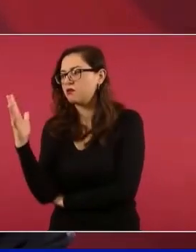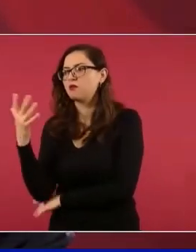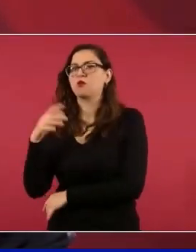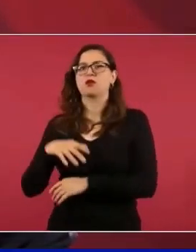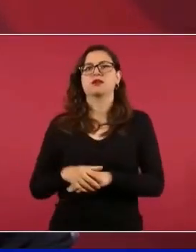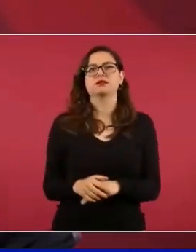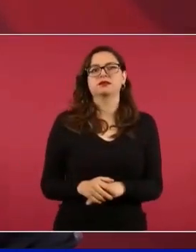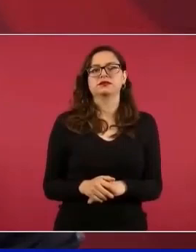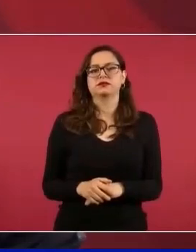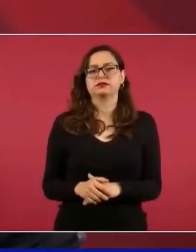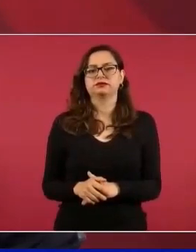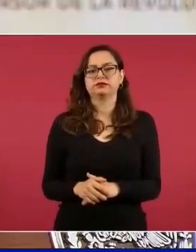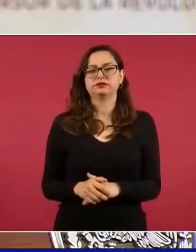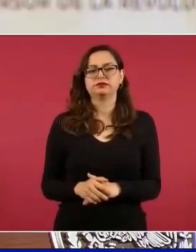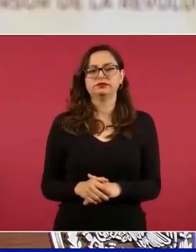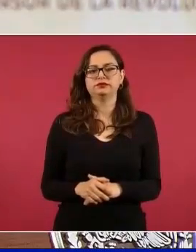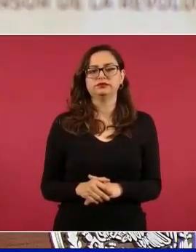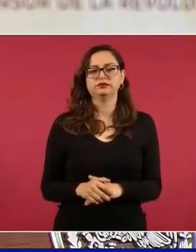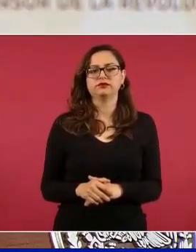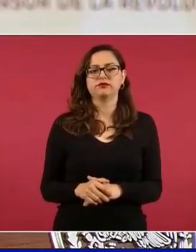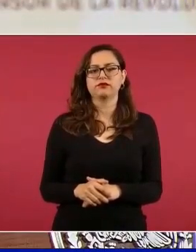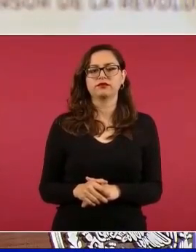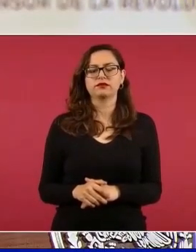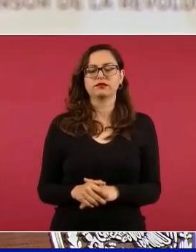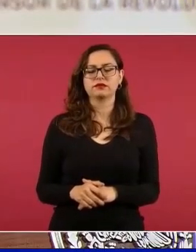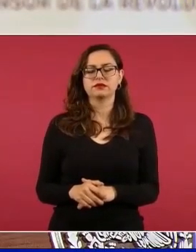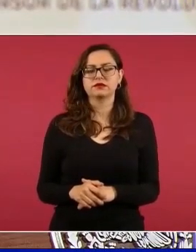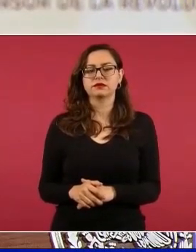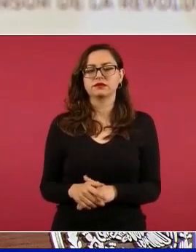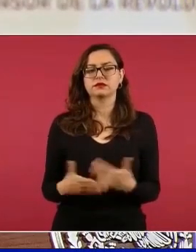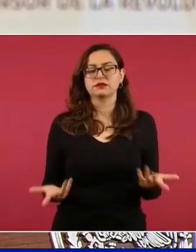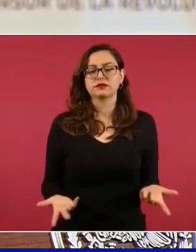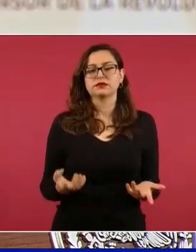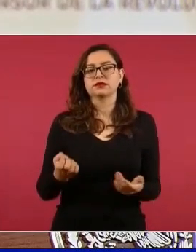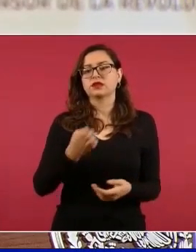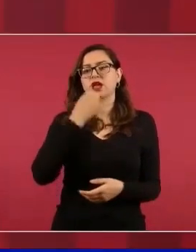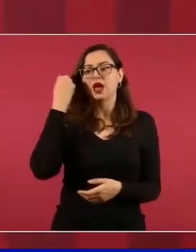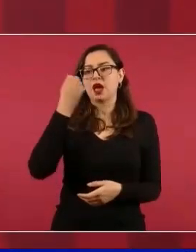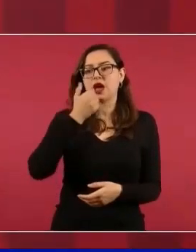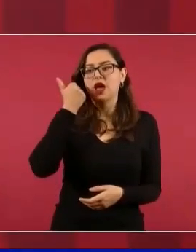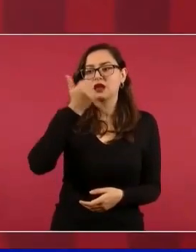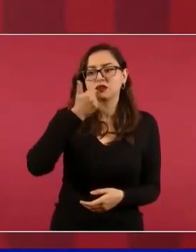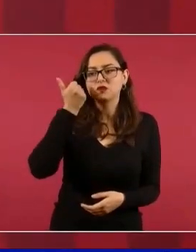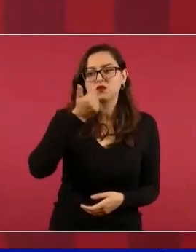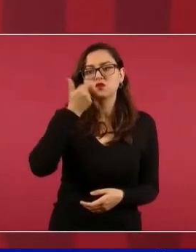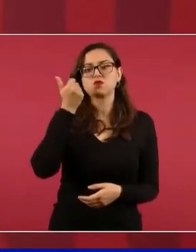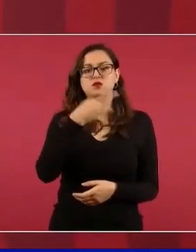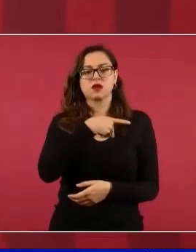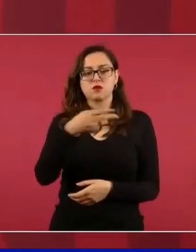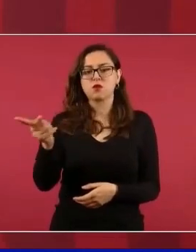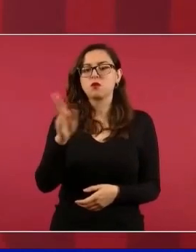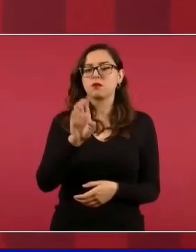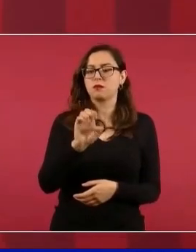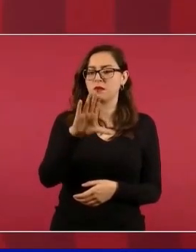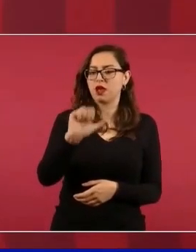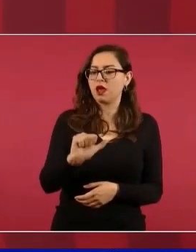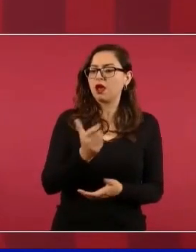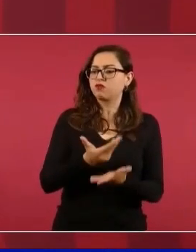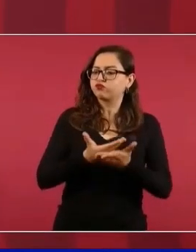los estudiantes de familias pobres sus becas,